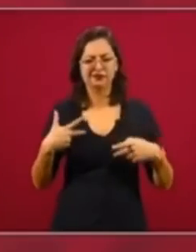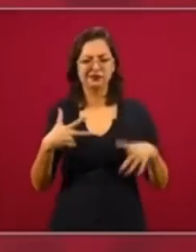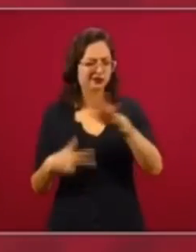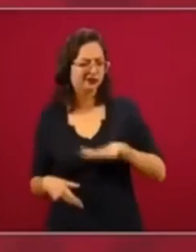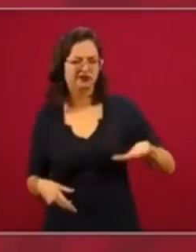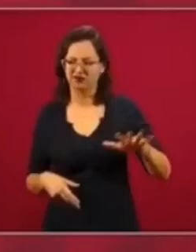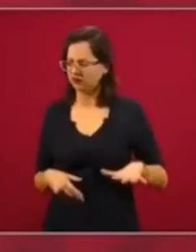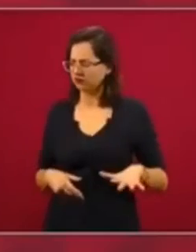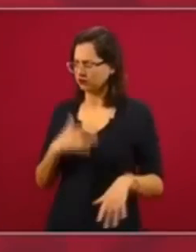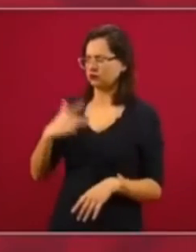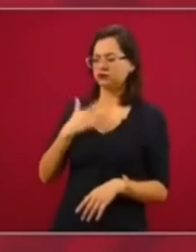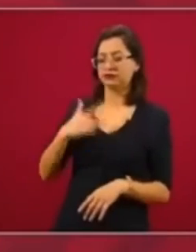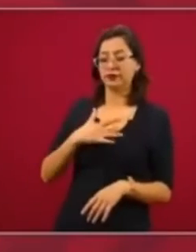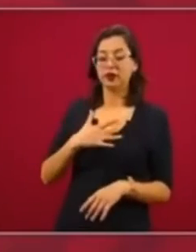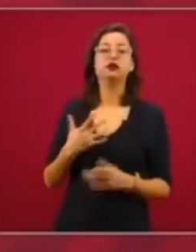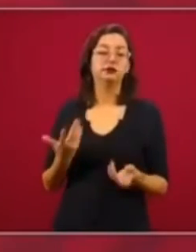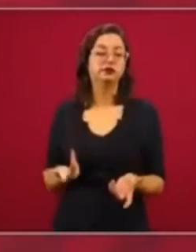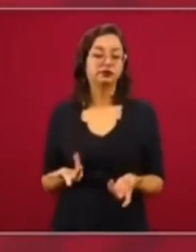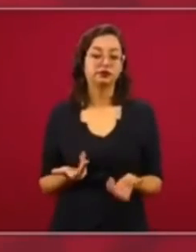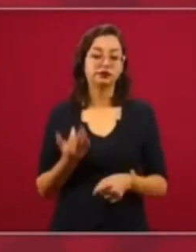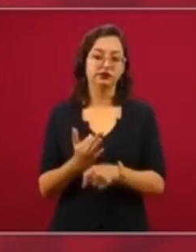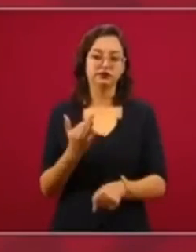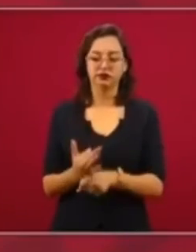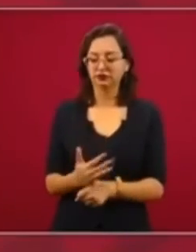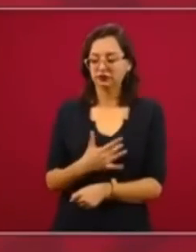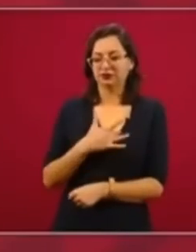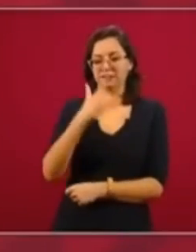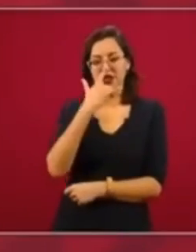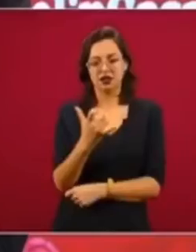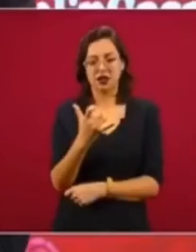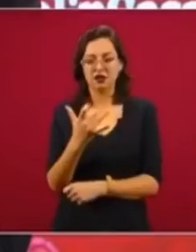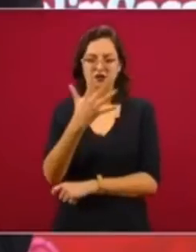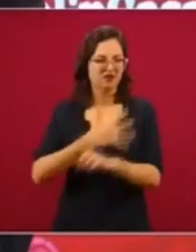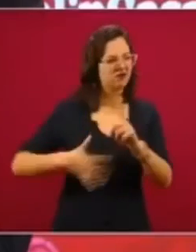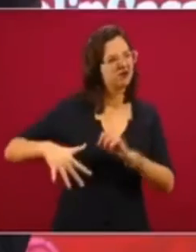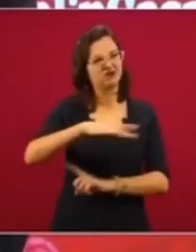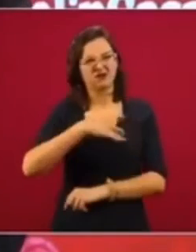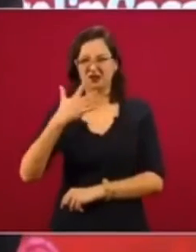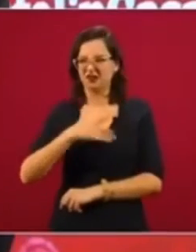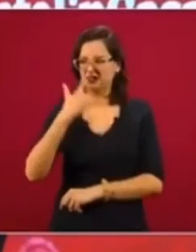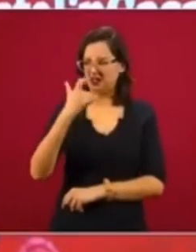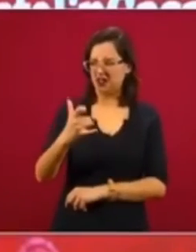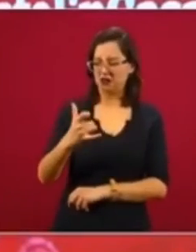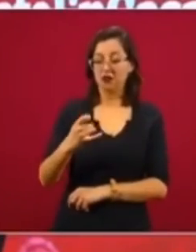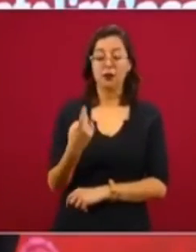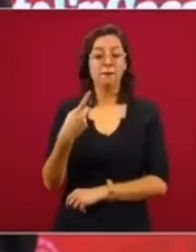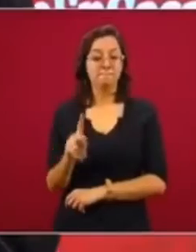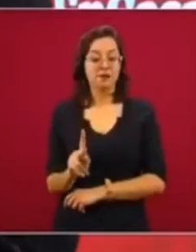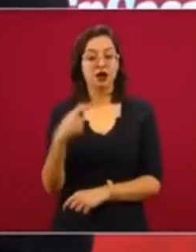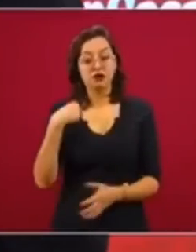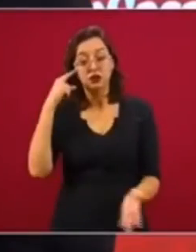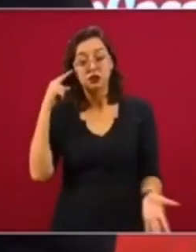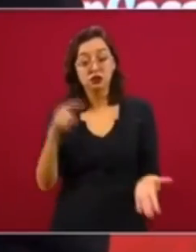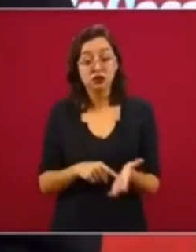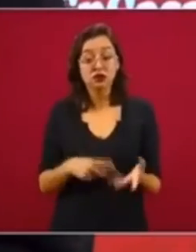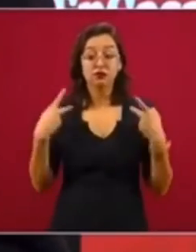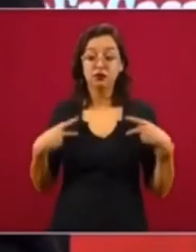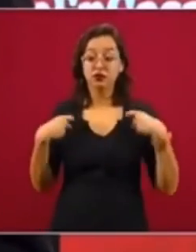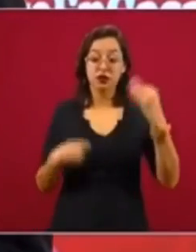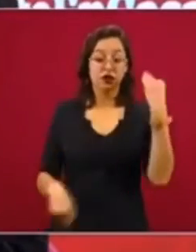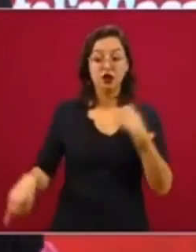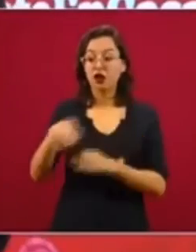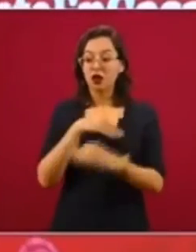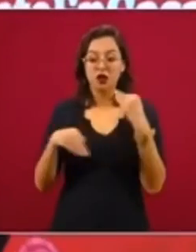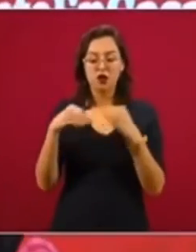y es lo que enradece el ambiente. Pero yo creo que todos debemos